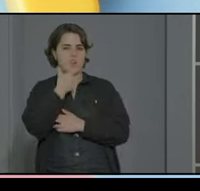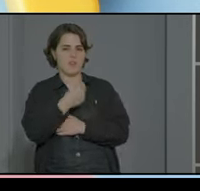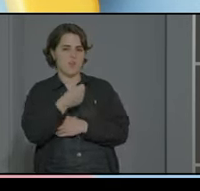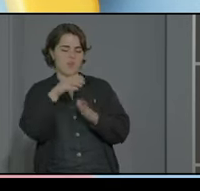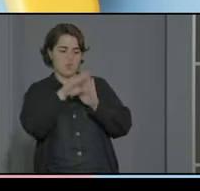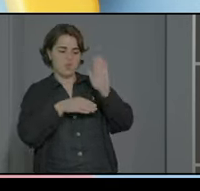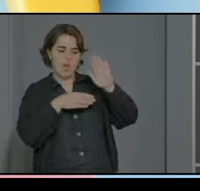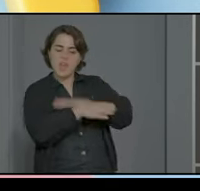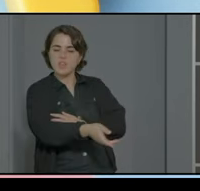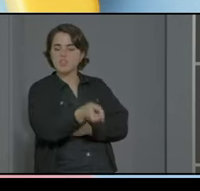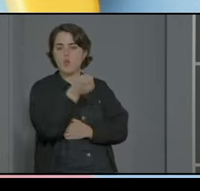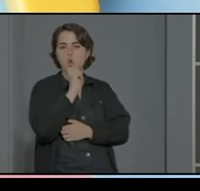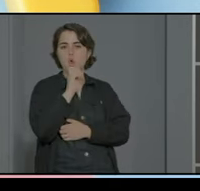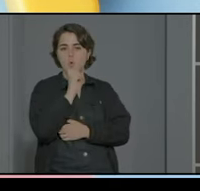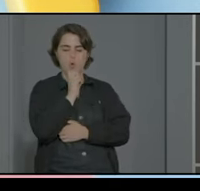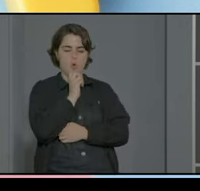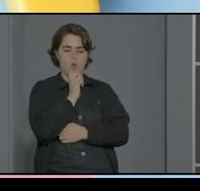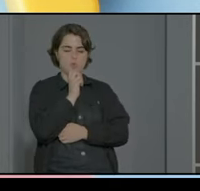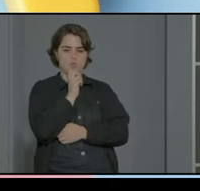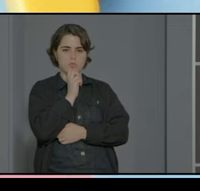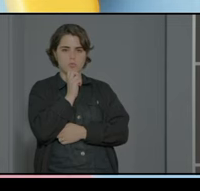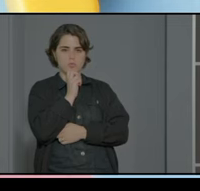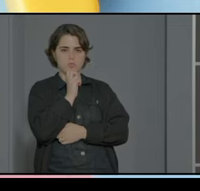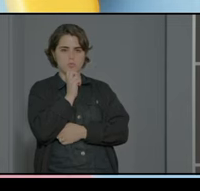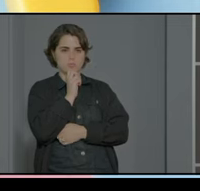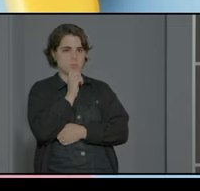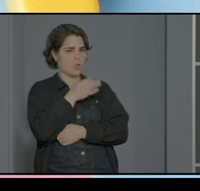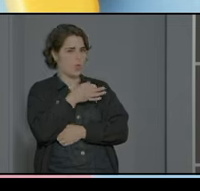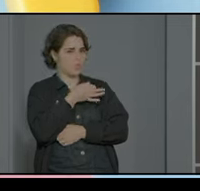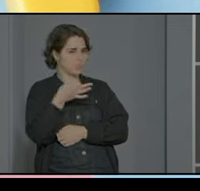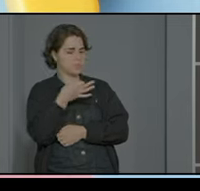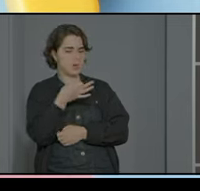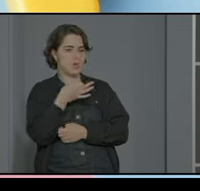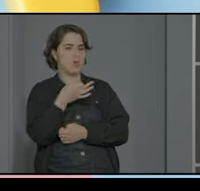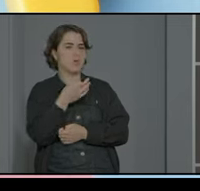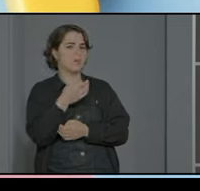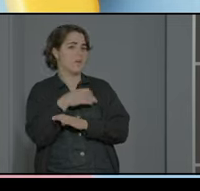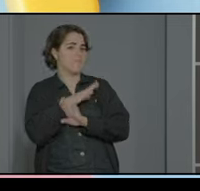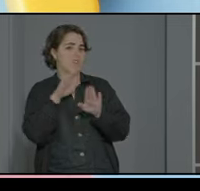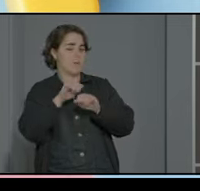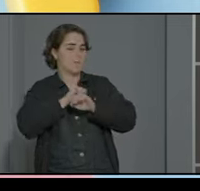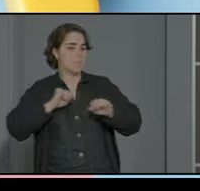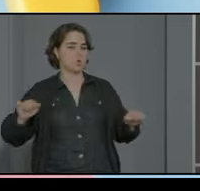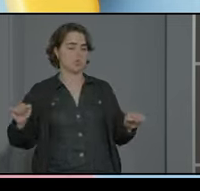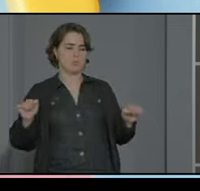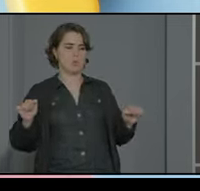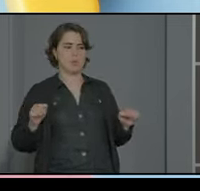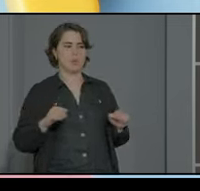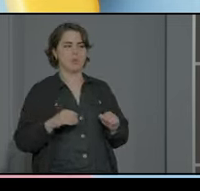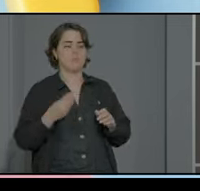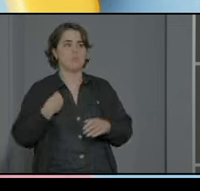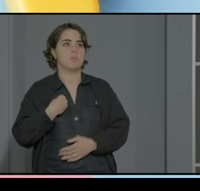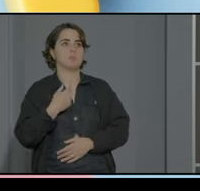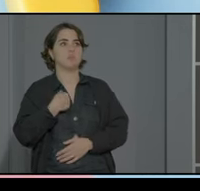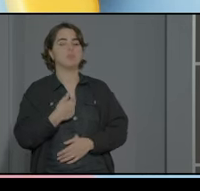al currículum de una manera totalmente óptima si no es imposible ¿de qué me sirve a mí que sepa